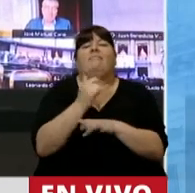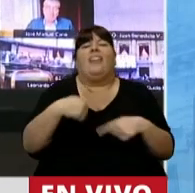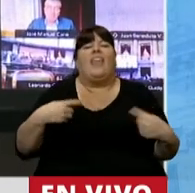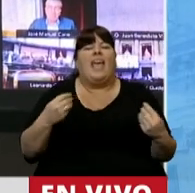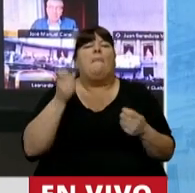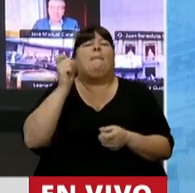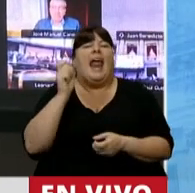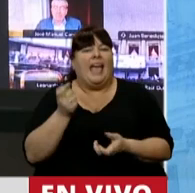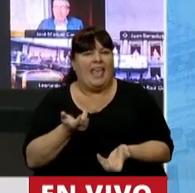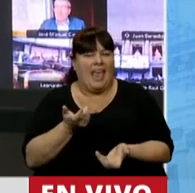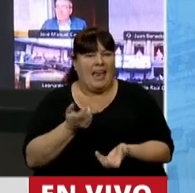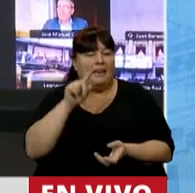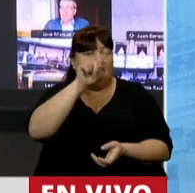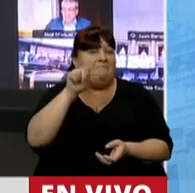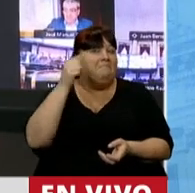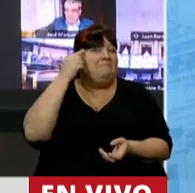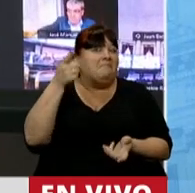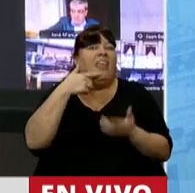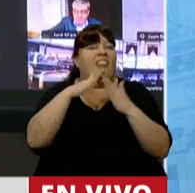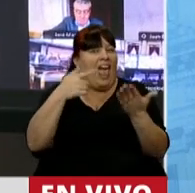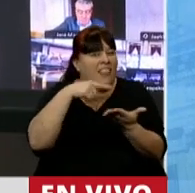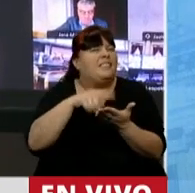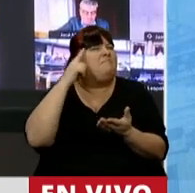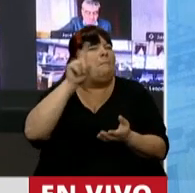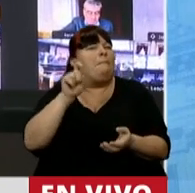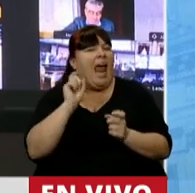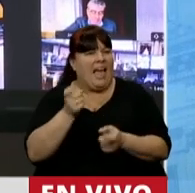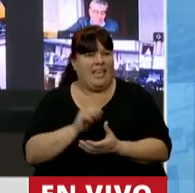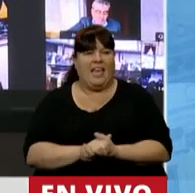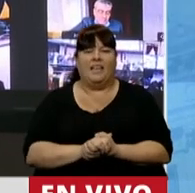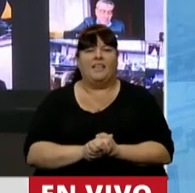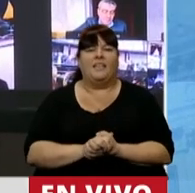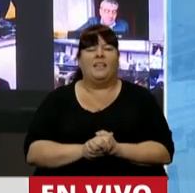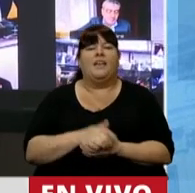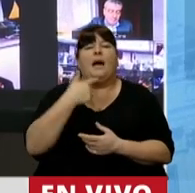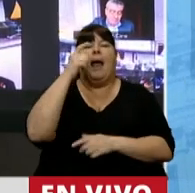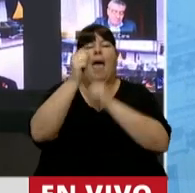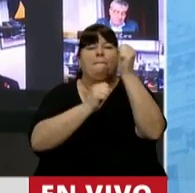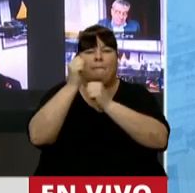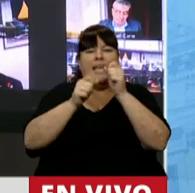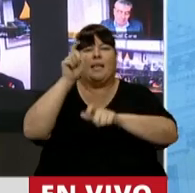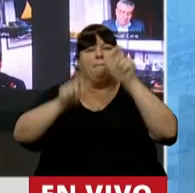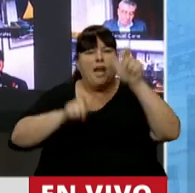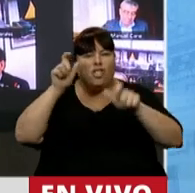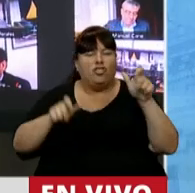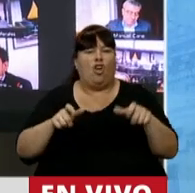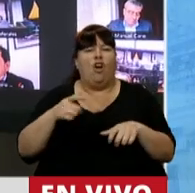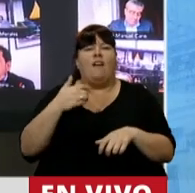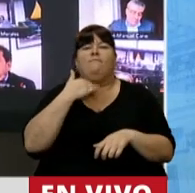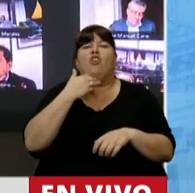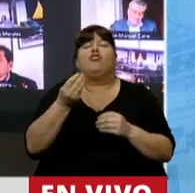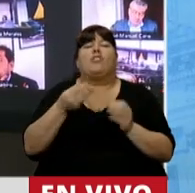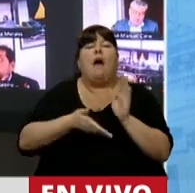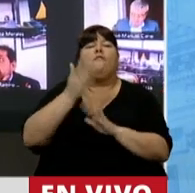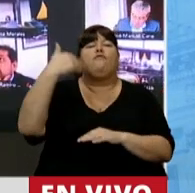qué y hacia quiénes se pregunta la publicación hacia todas las empresas y personas que aún no tienen claro el